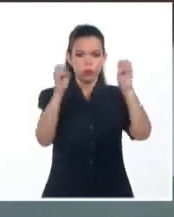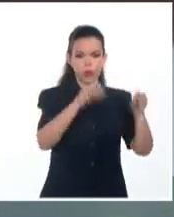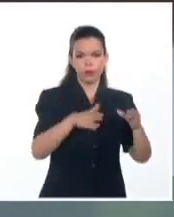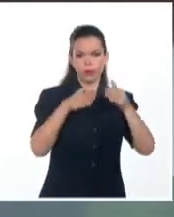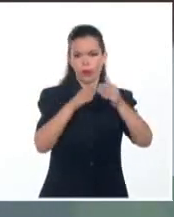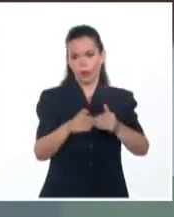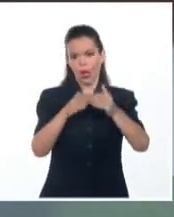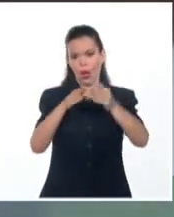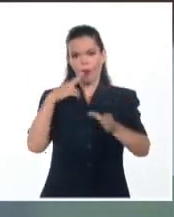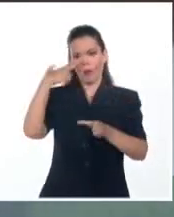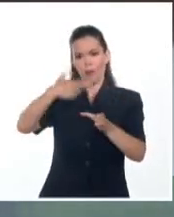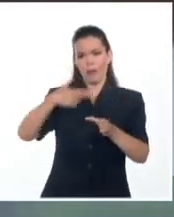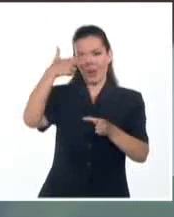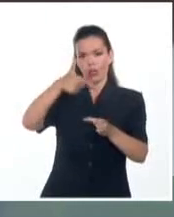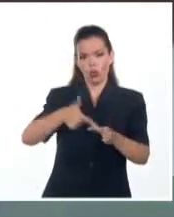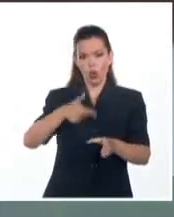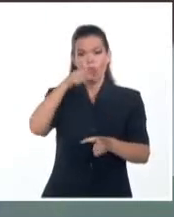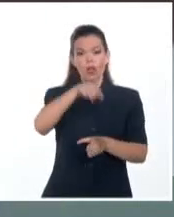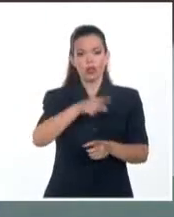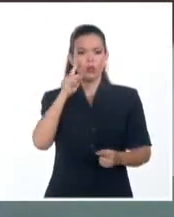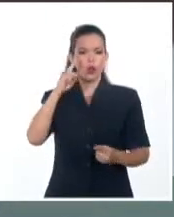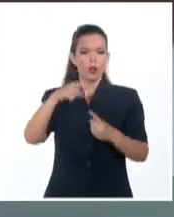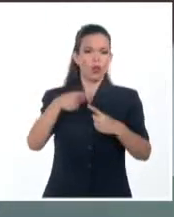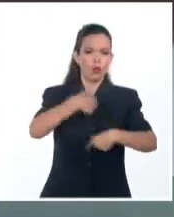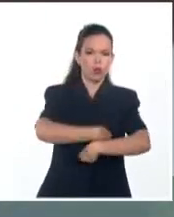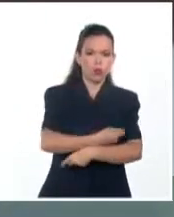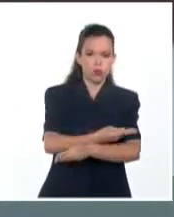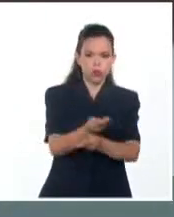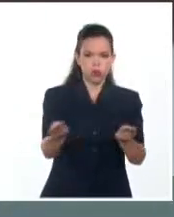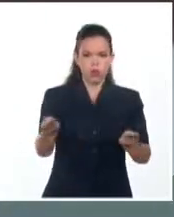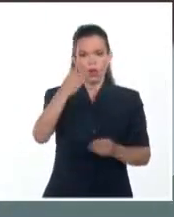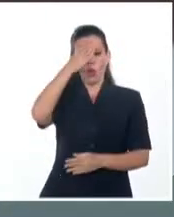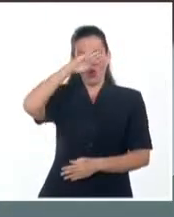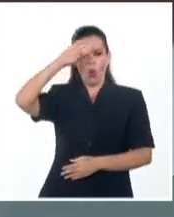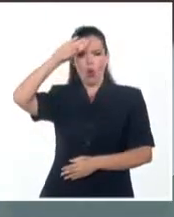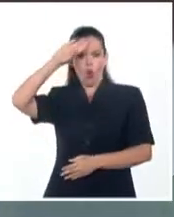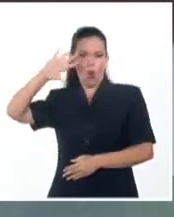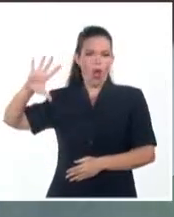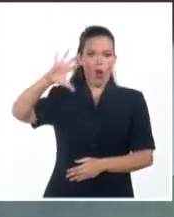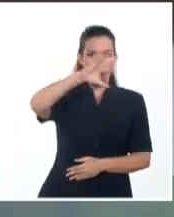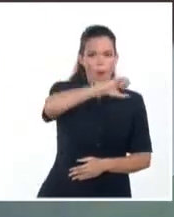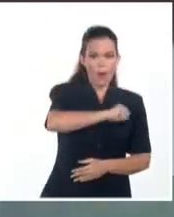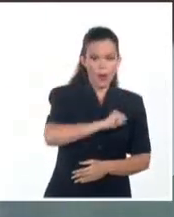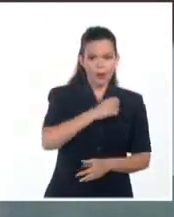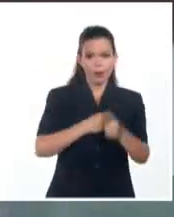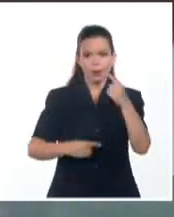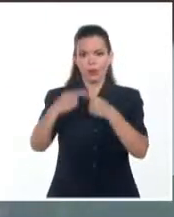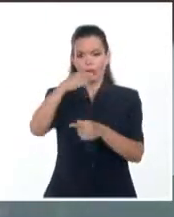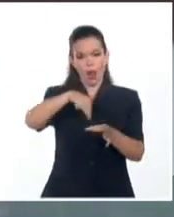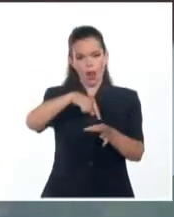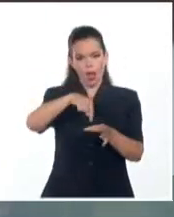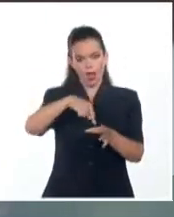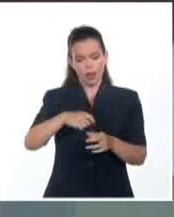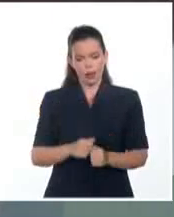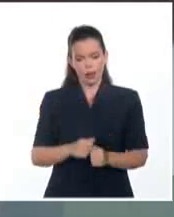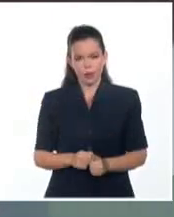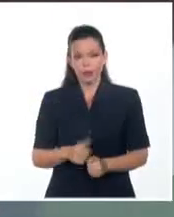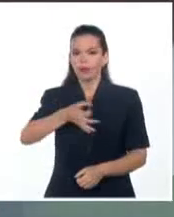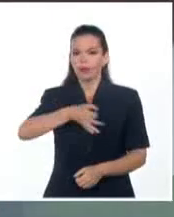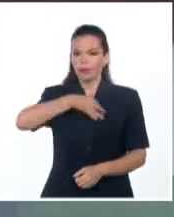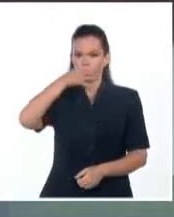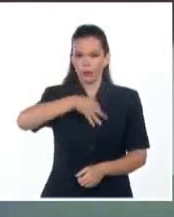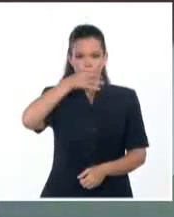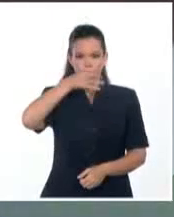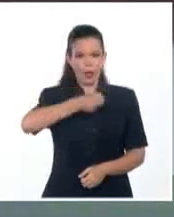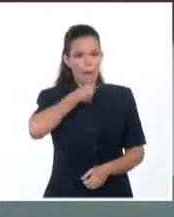disponibilidad del producto en todas las provincias del país y en el municipio especial Isla de la Juventud. Así lo reseña el periodista Bernardo